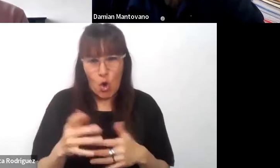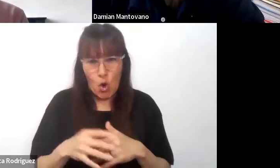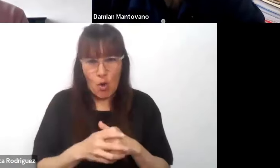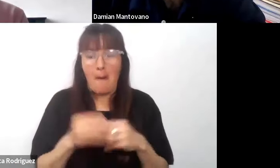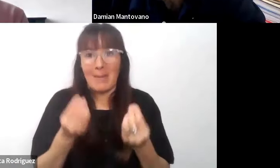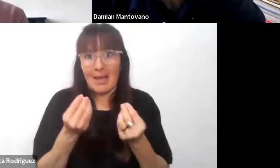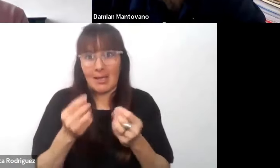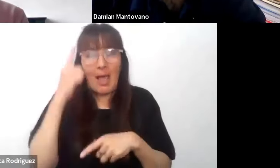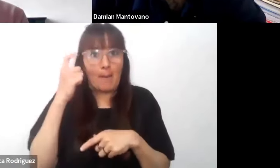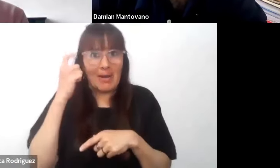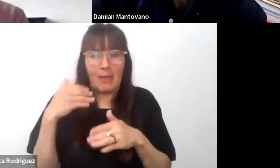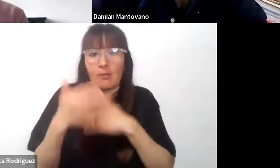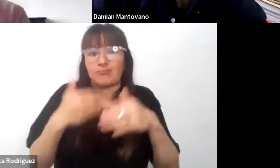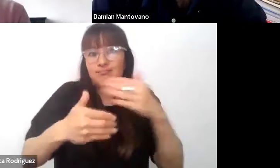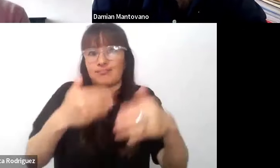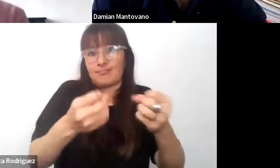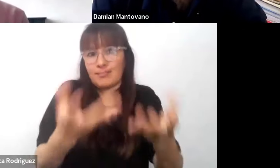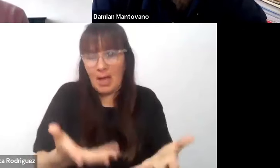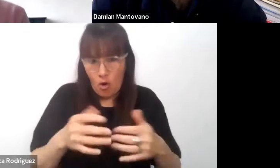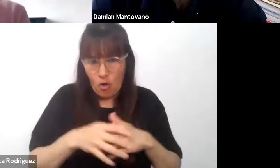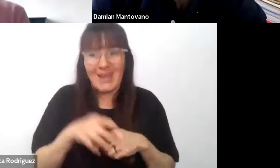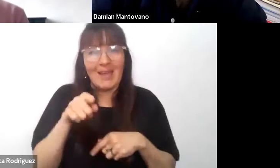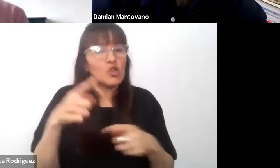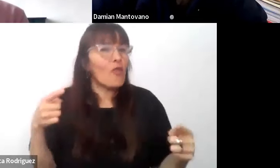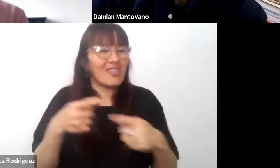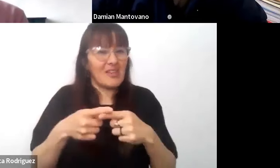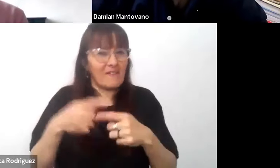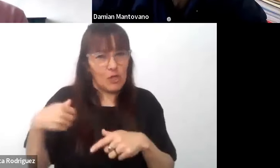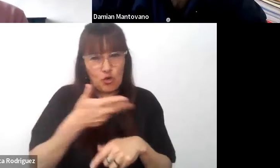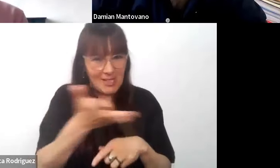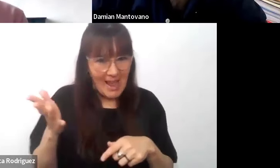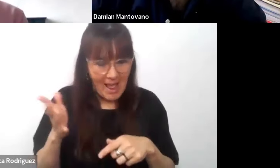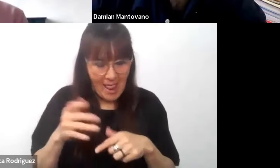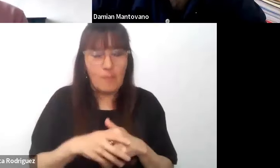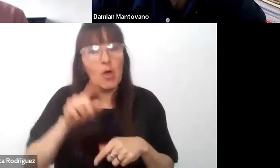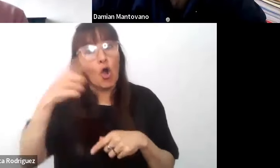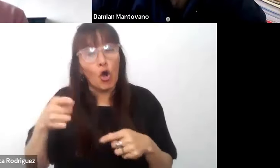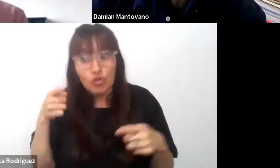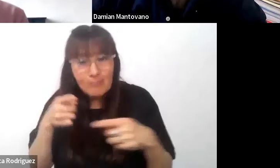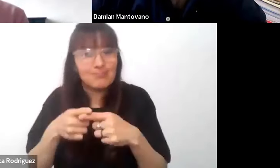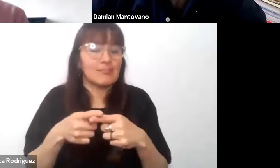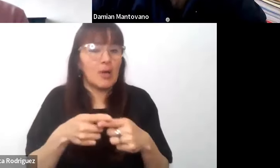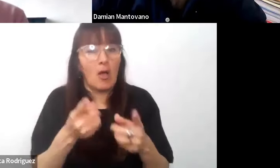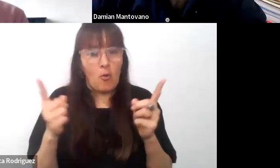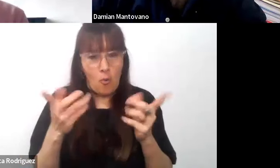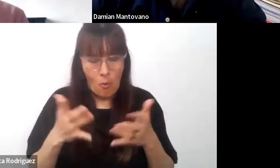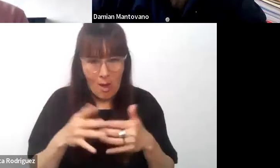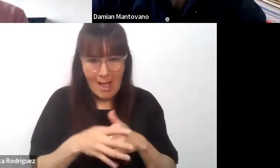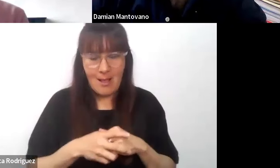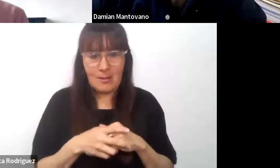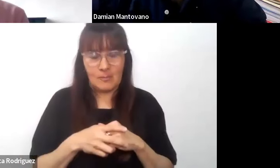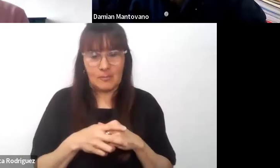aprendizaje ese será un desafío en general y otro desafío que creo que tenemos por delante es